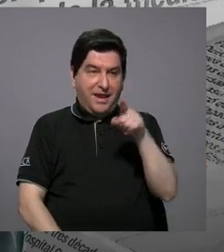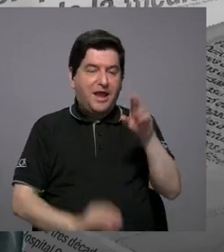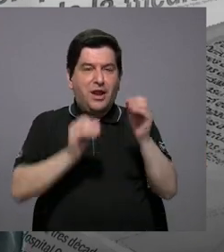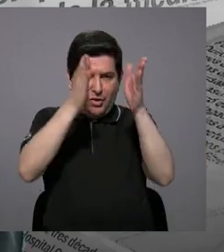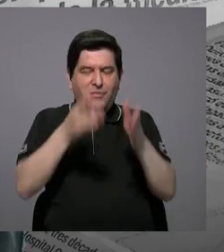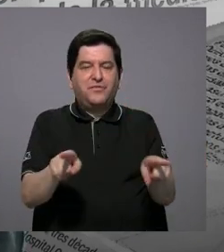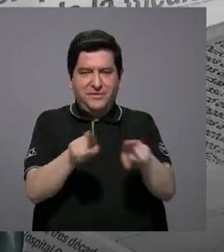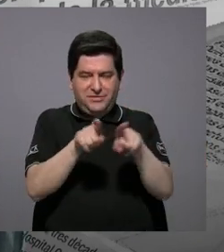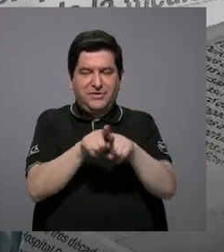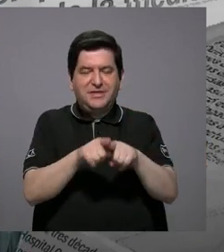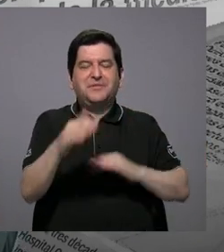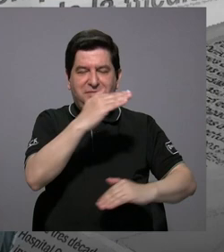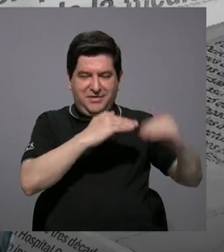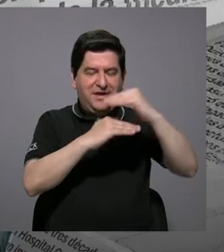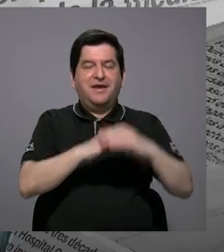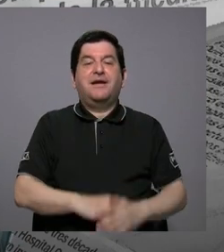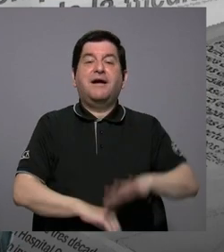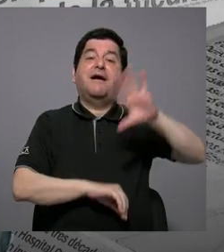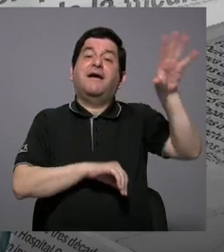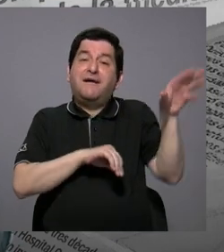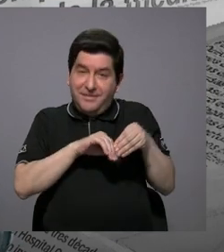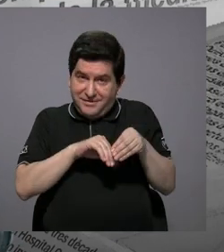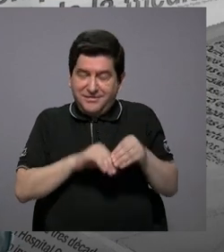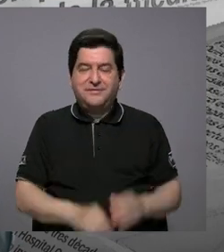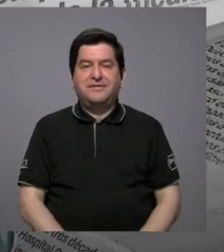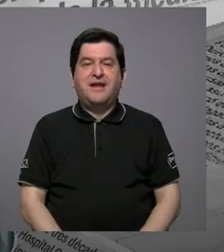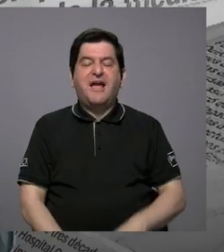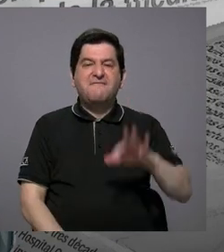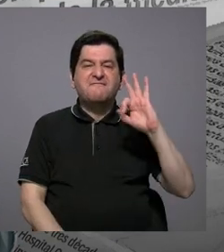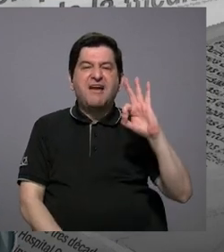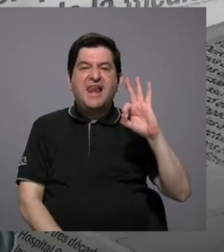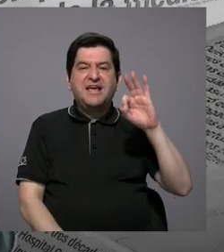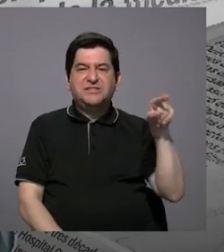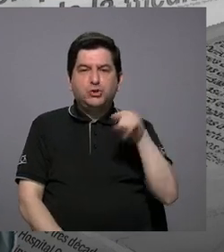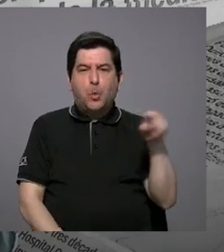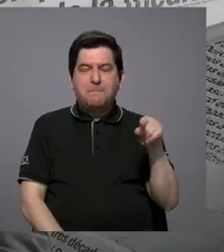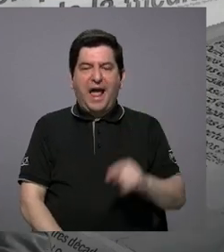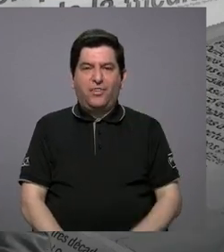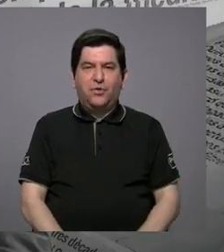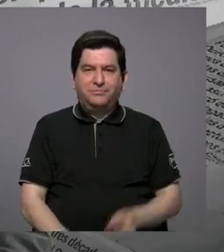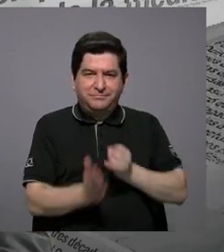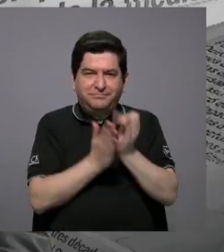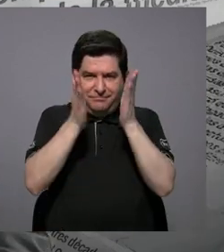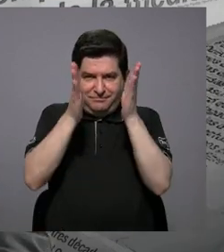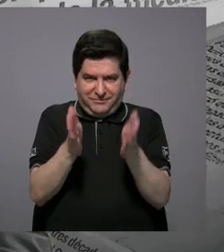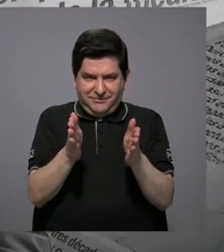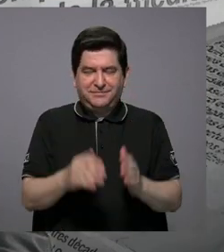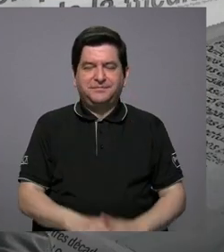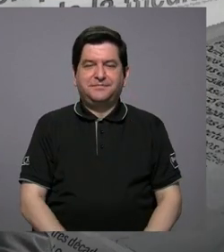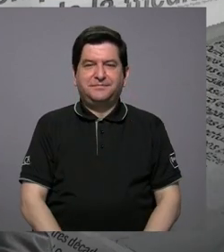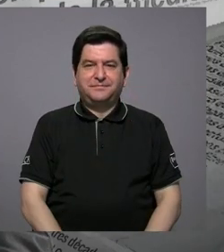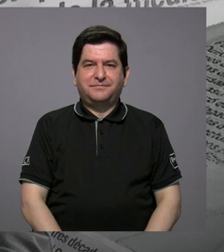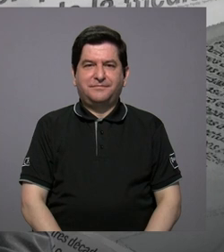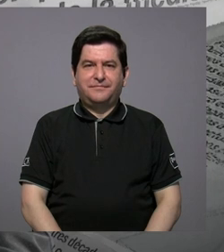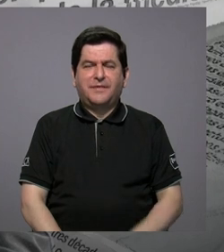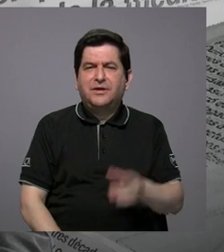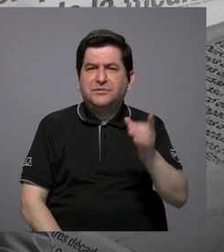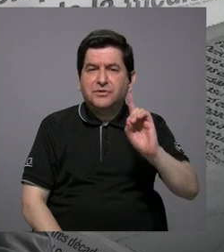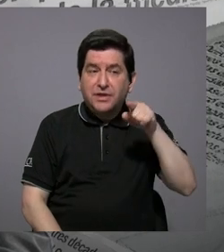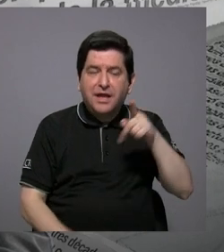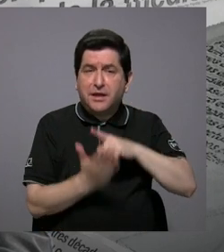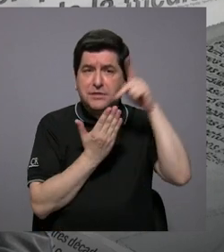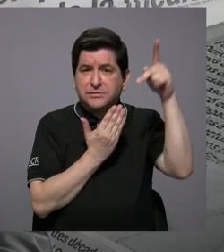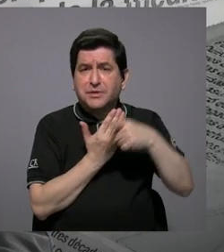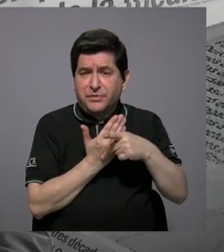clases en la facultad. Y también tenemos a Don Félix Zumbado, quien es investigador en este